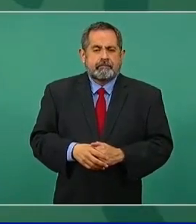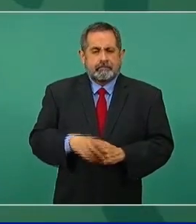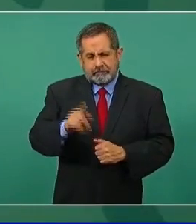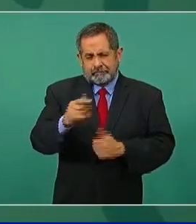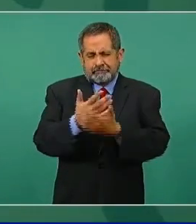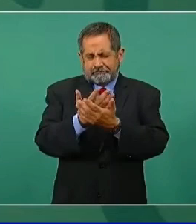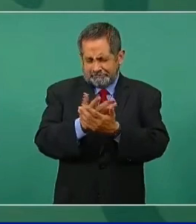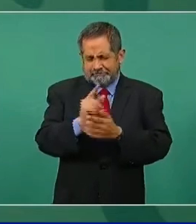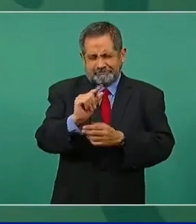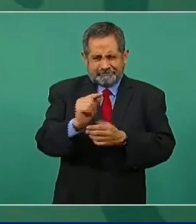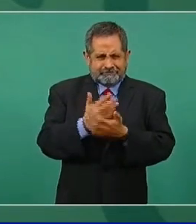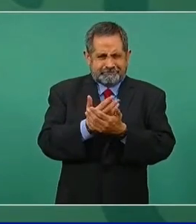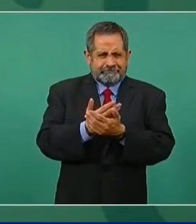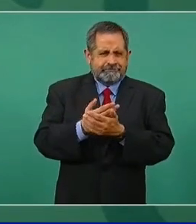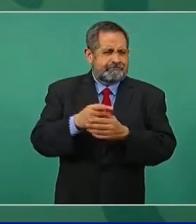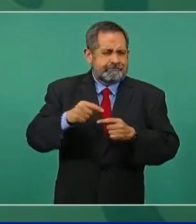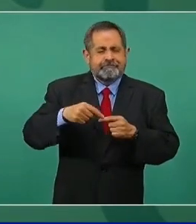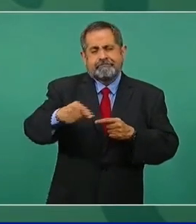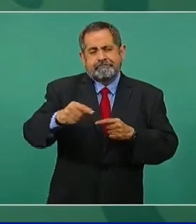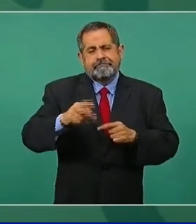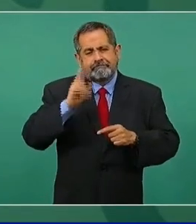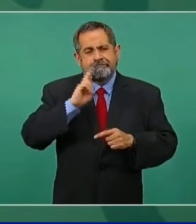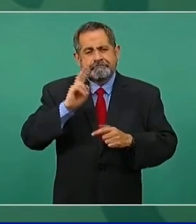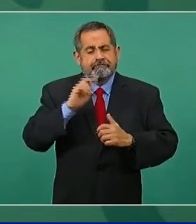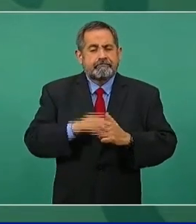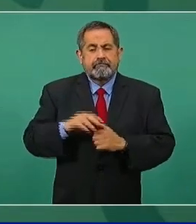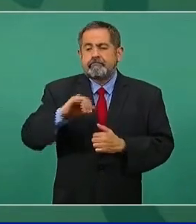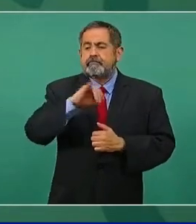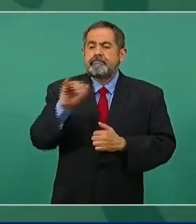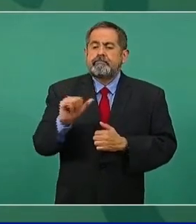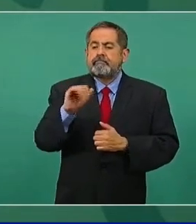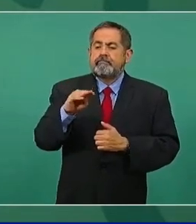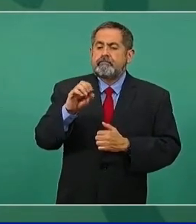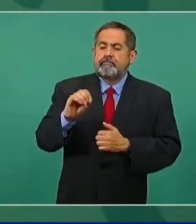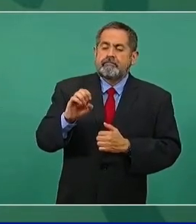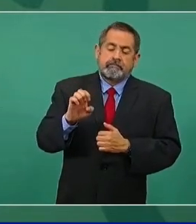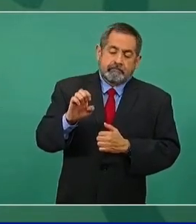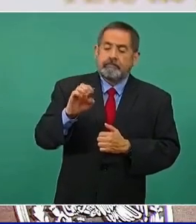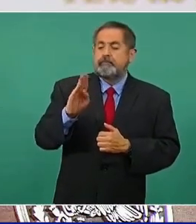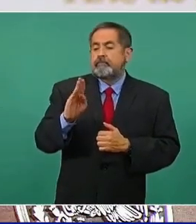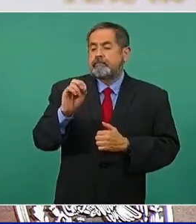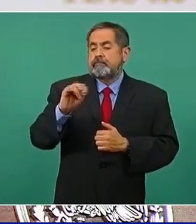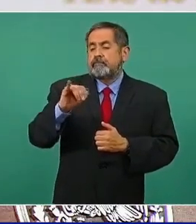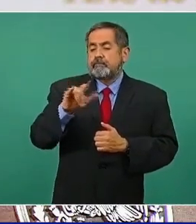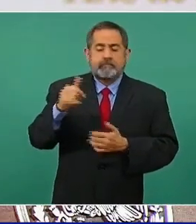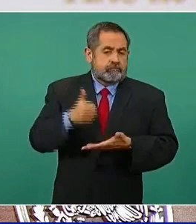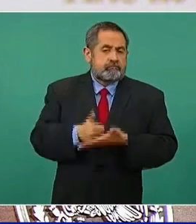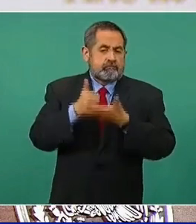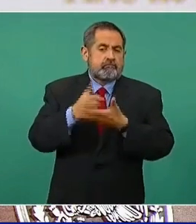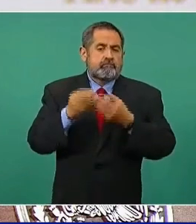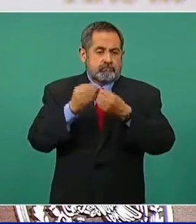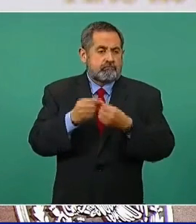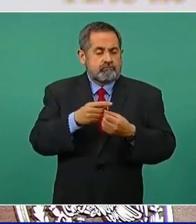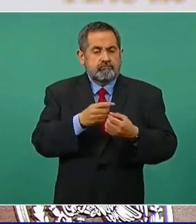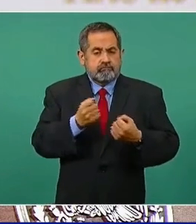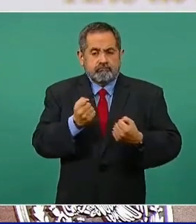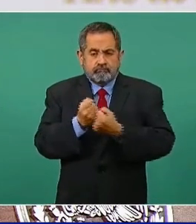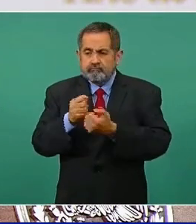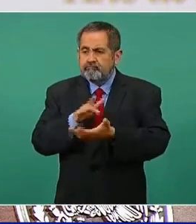esperarnos, vamos a esperarnos. Jaime Bonilla ha ayudado mucho al movimiento